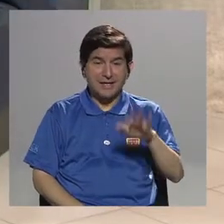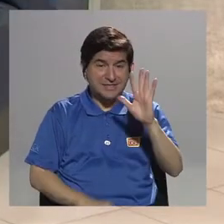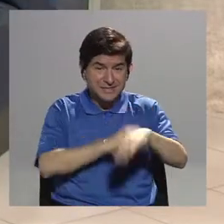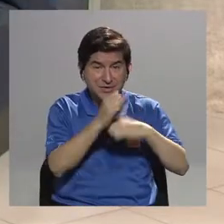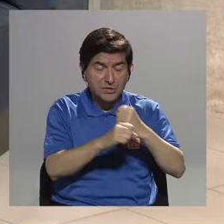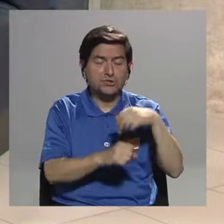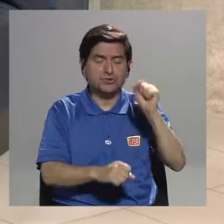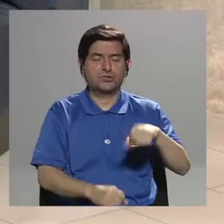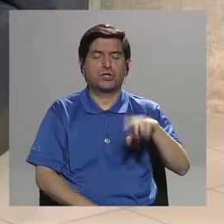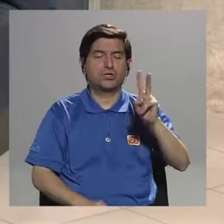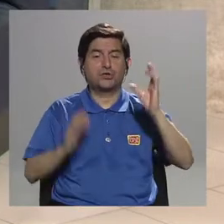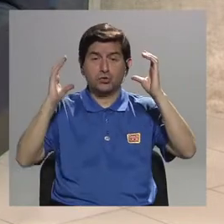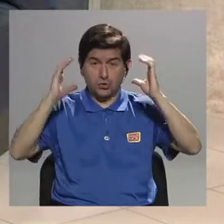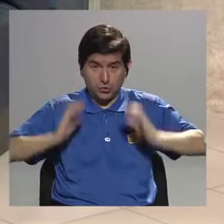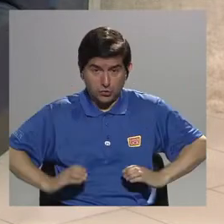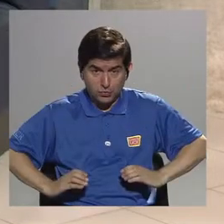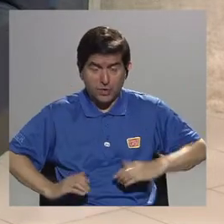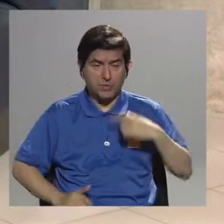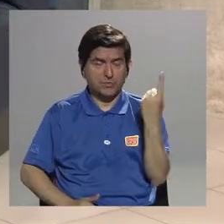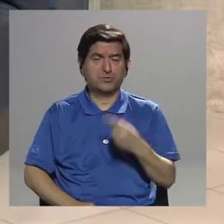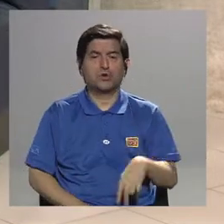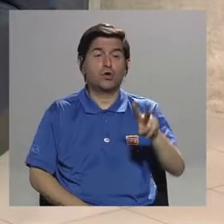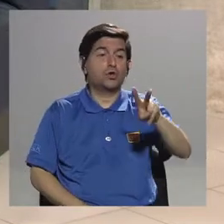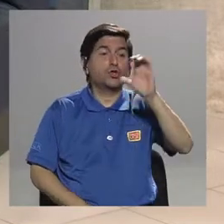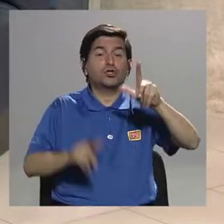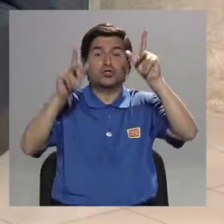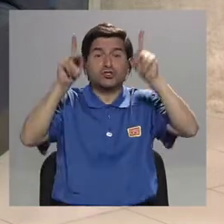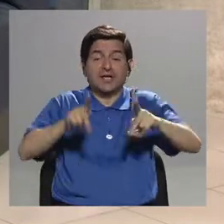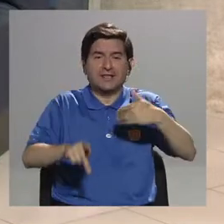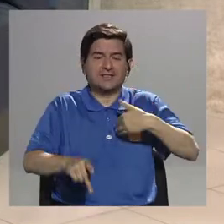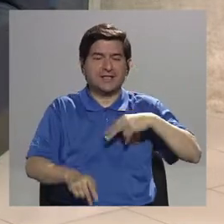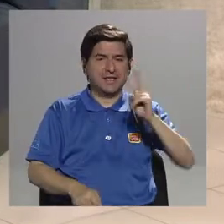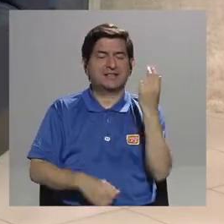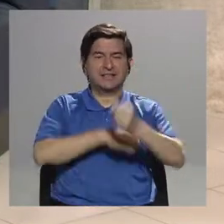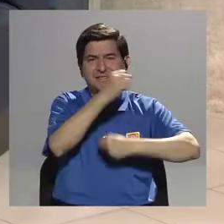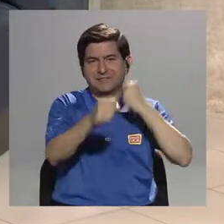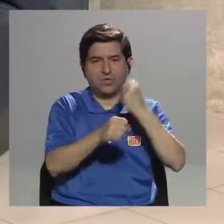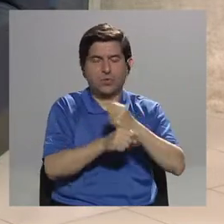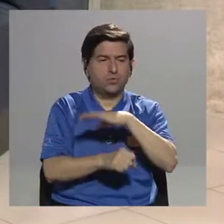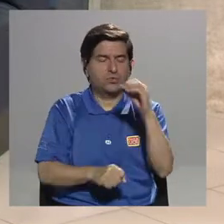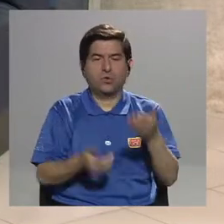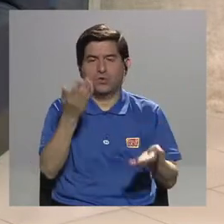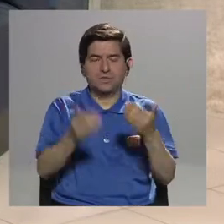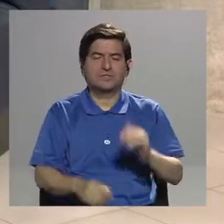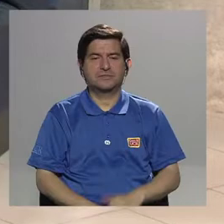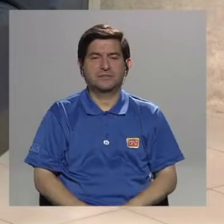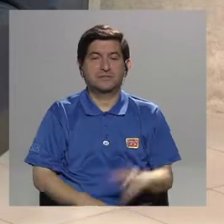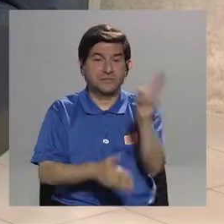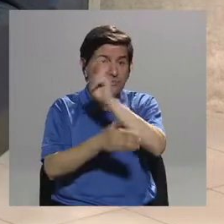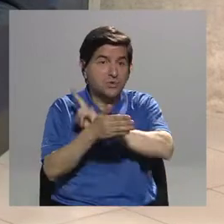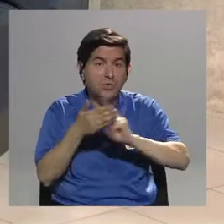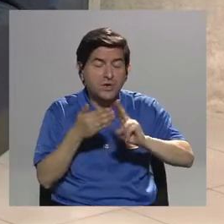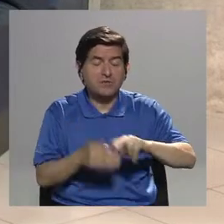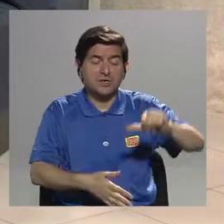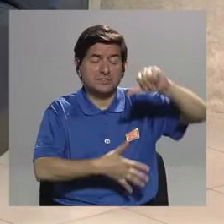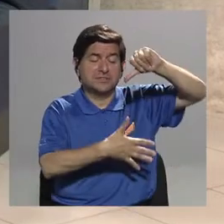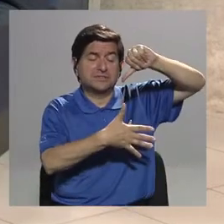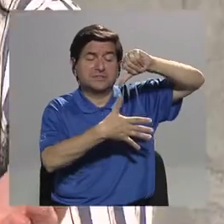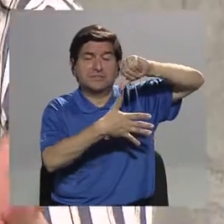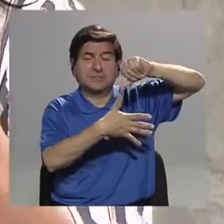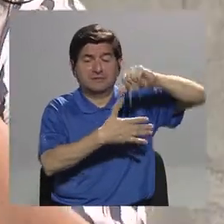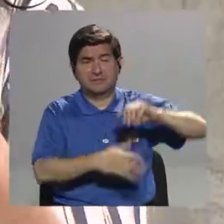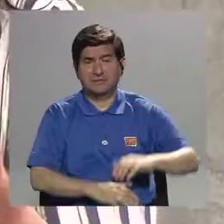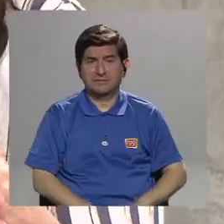las 200 personas que tienen en segundo año. O a veces tenemos universidades... Hay universidades en Sudamérica con mucha mayor cantidad de